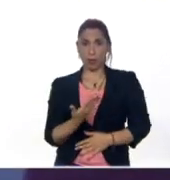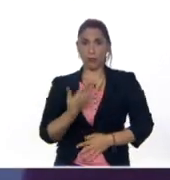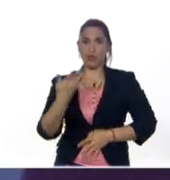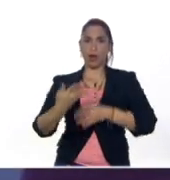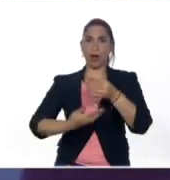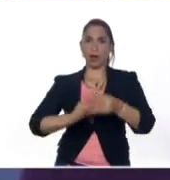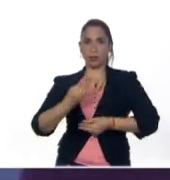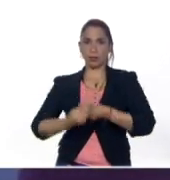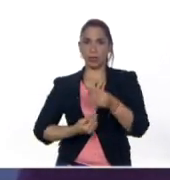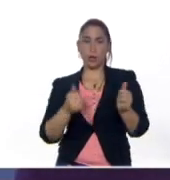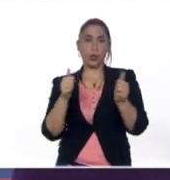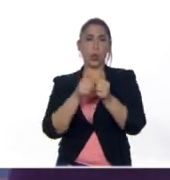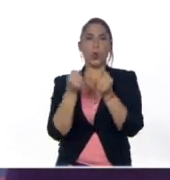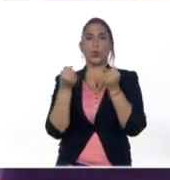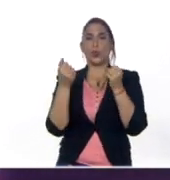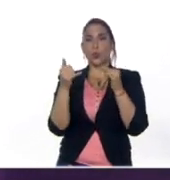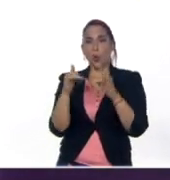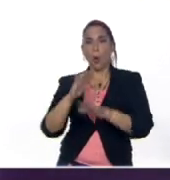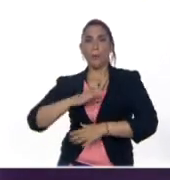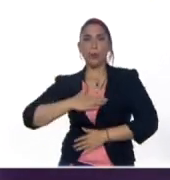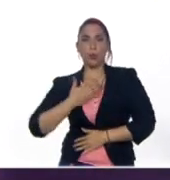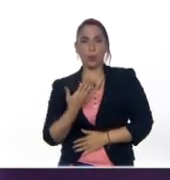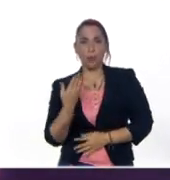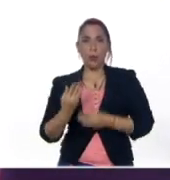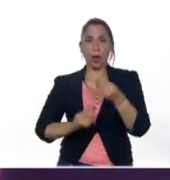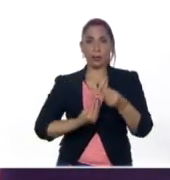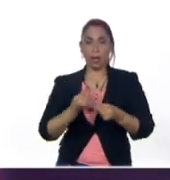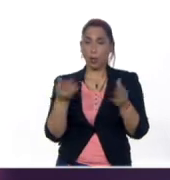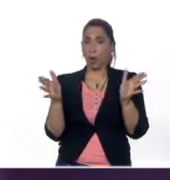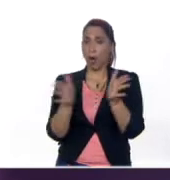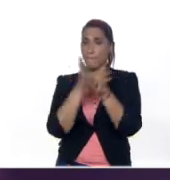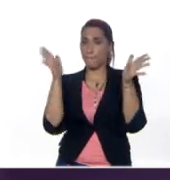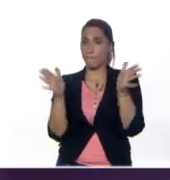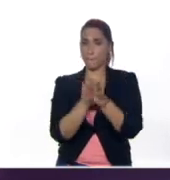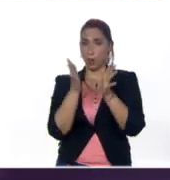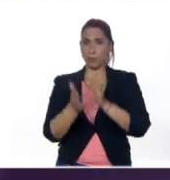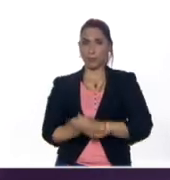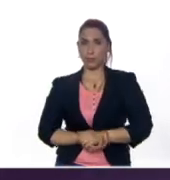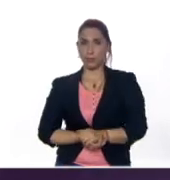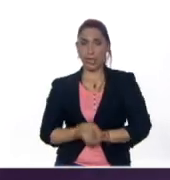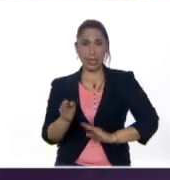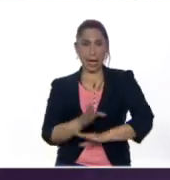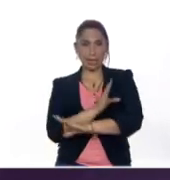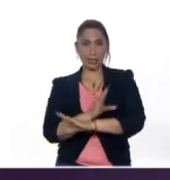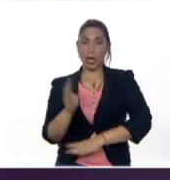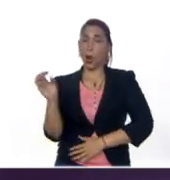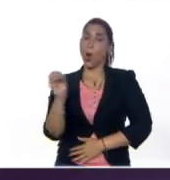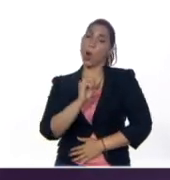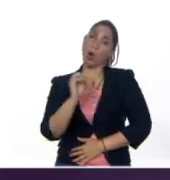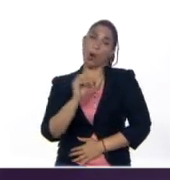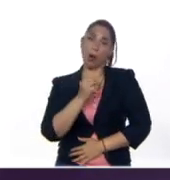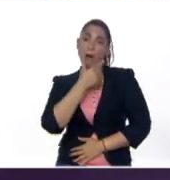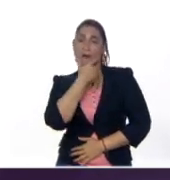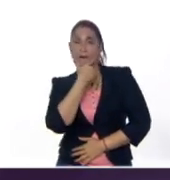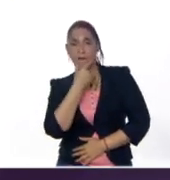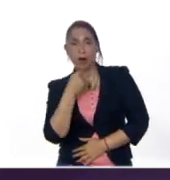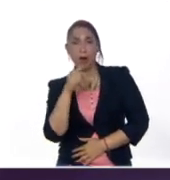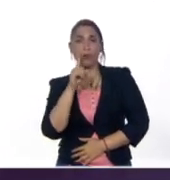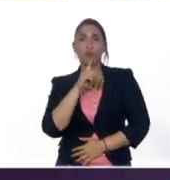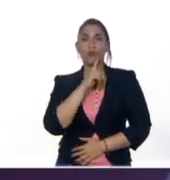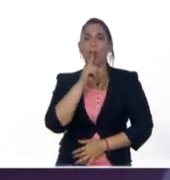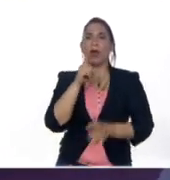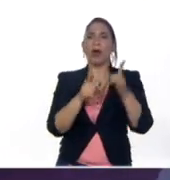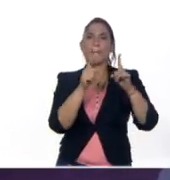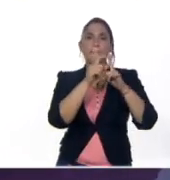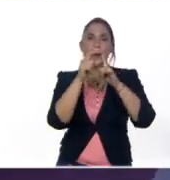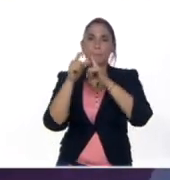realizando con los números, podemos también aplaudir a través de una canción o sencillamente nombrando algunas